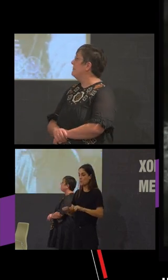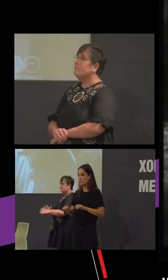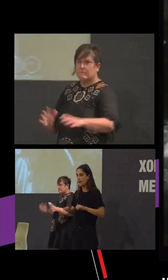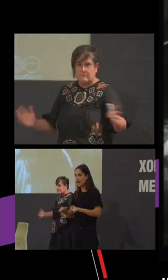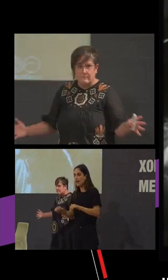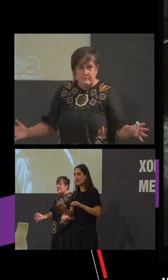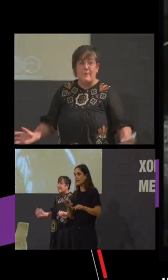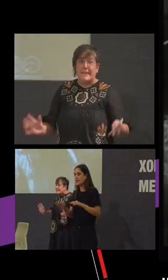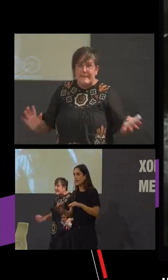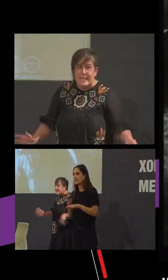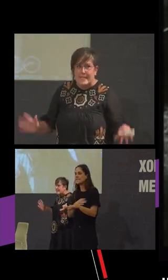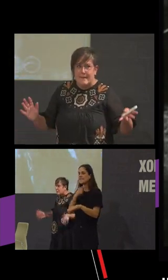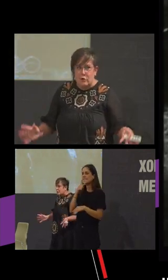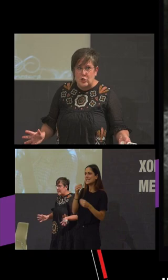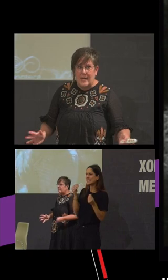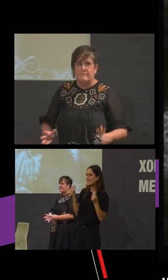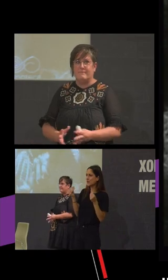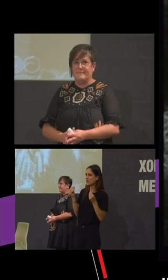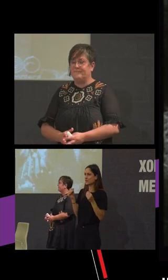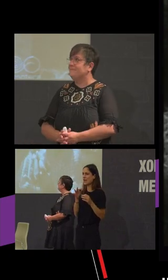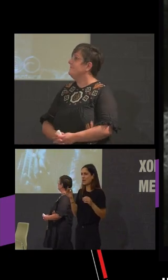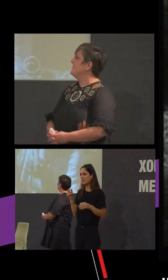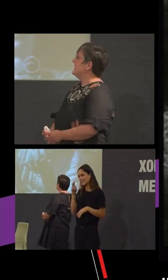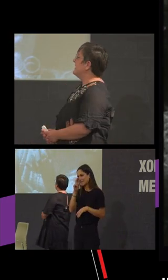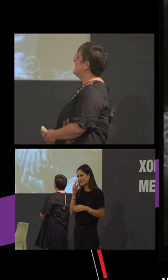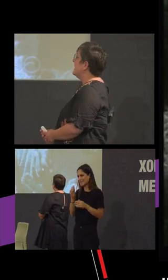primitiva y sabrosa. Primitiva y sabrosa.